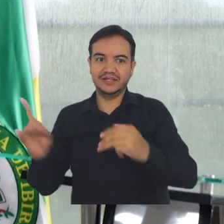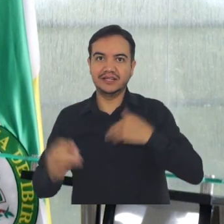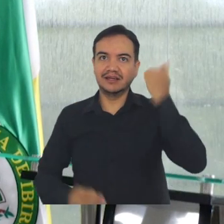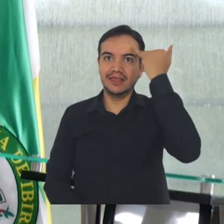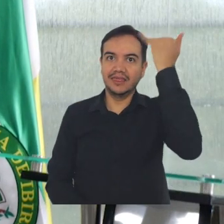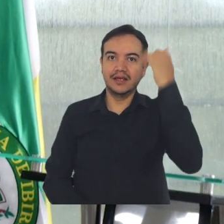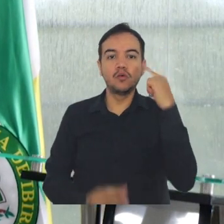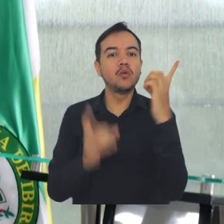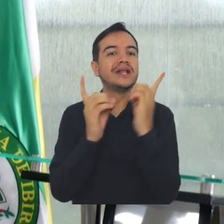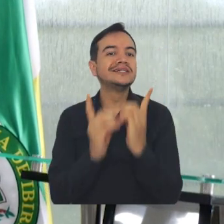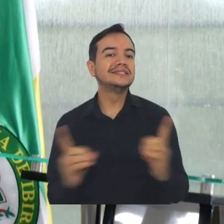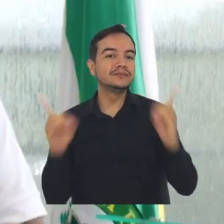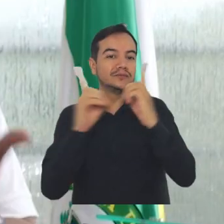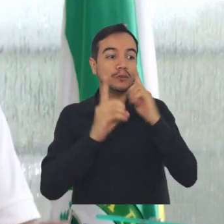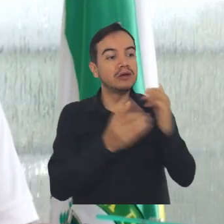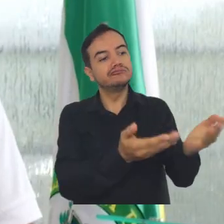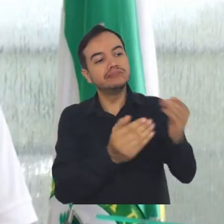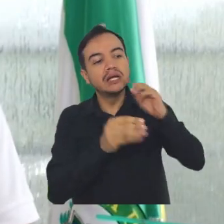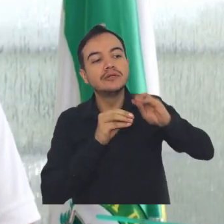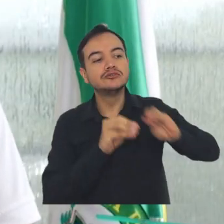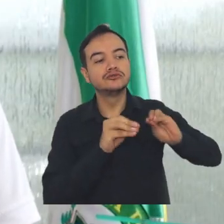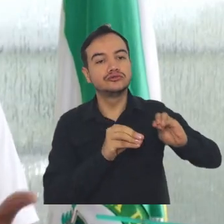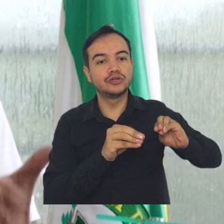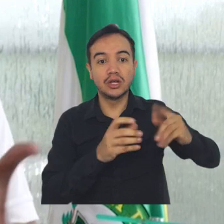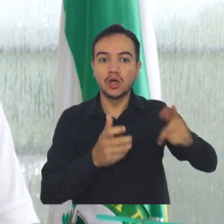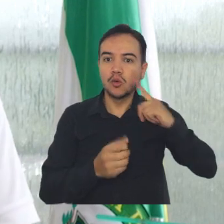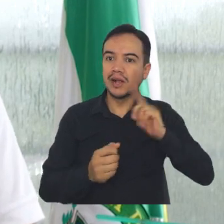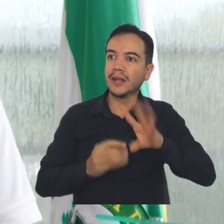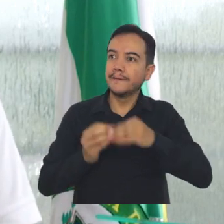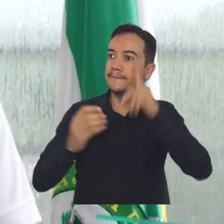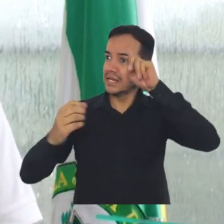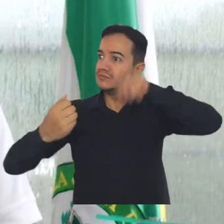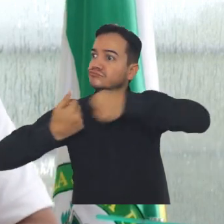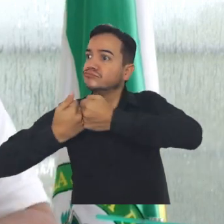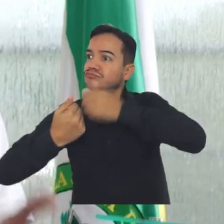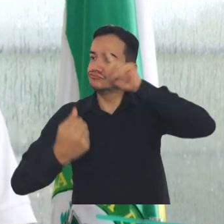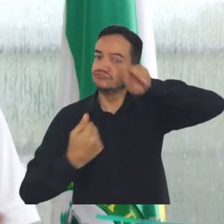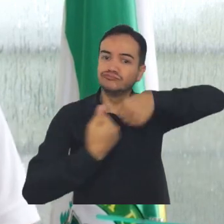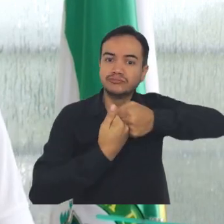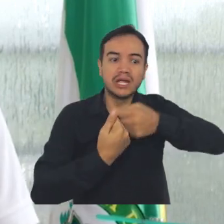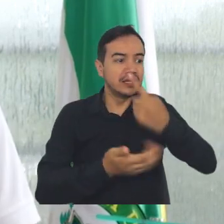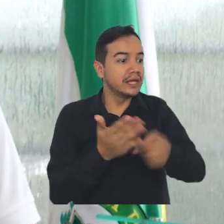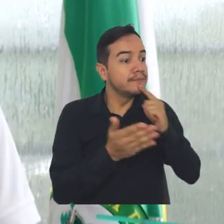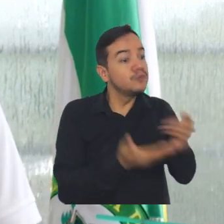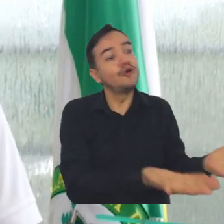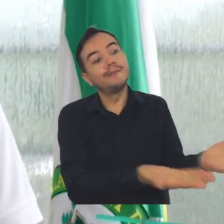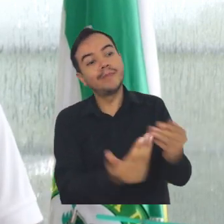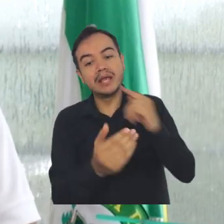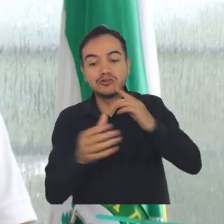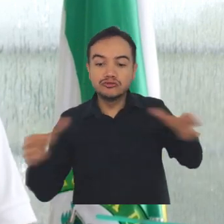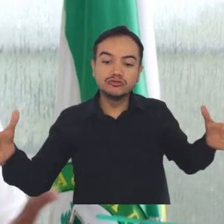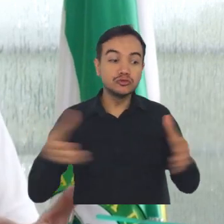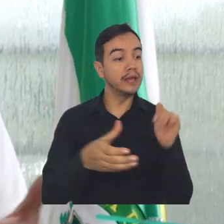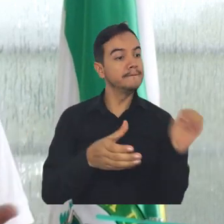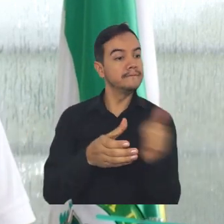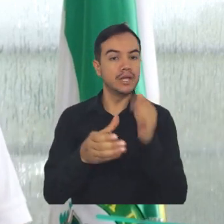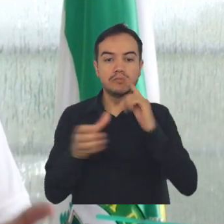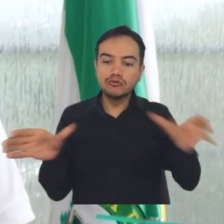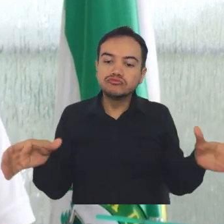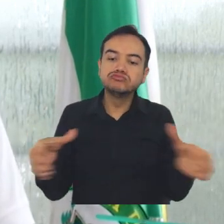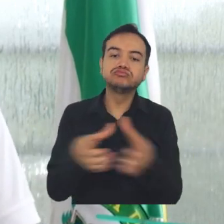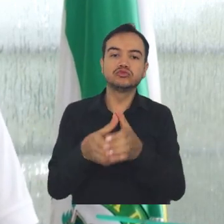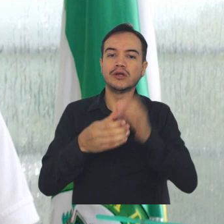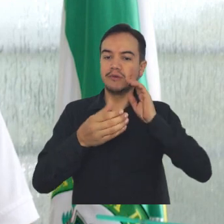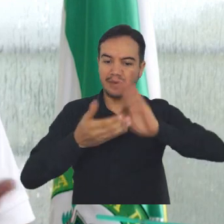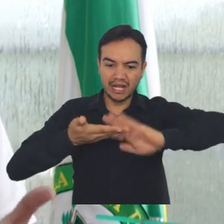apoyando ese proceso a través de un diplomado, pero además queremos aprovechar para crear sinergias e iniciar un programa de formación continuo pero también de